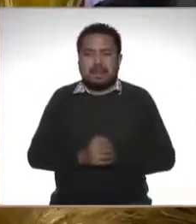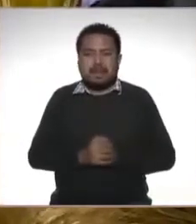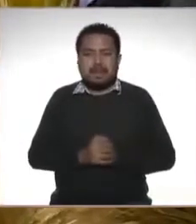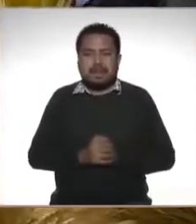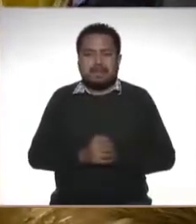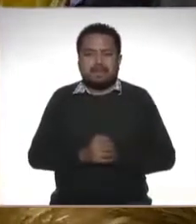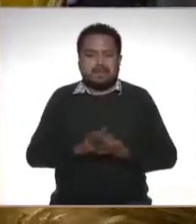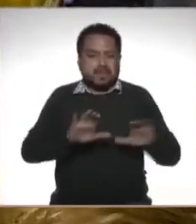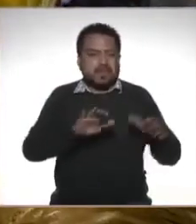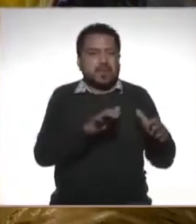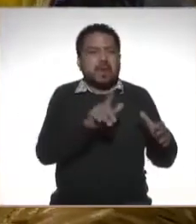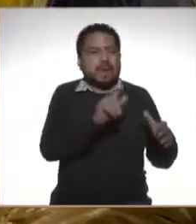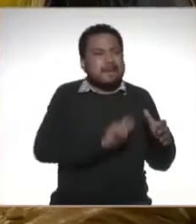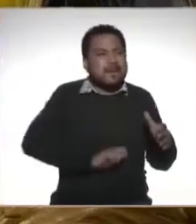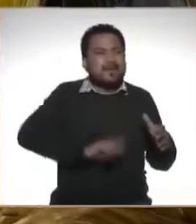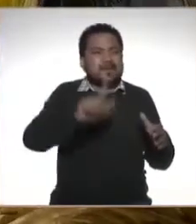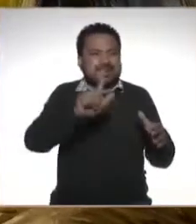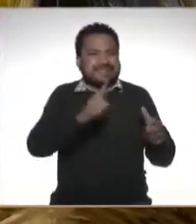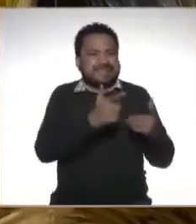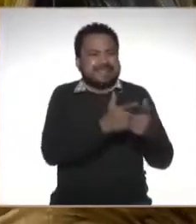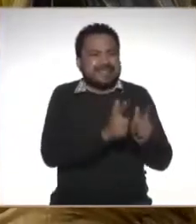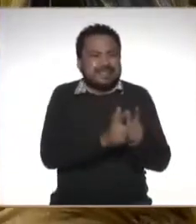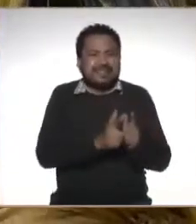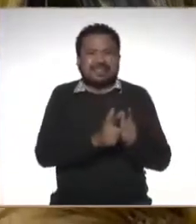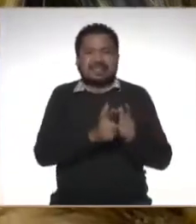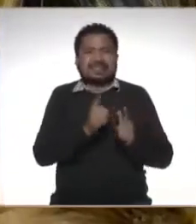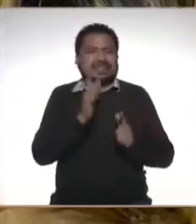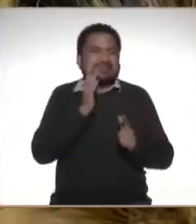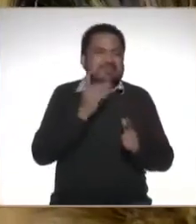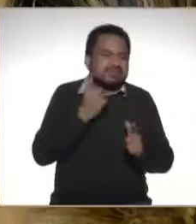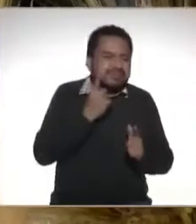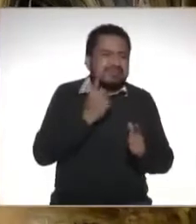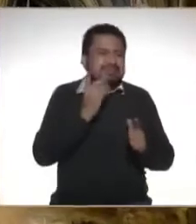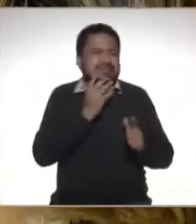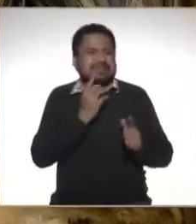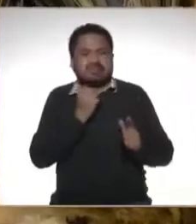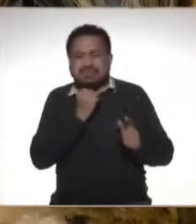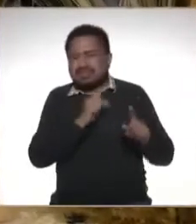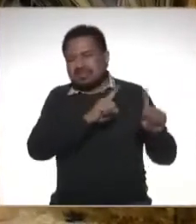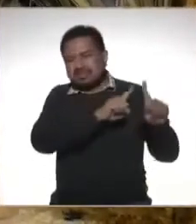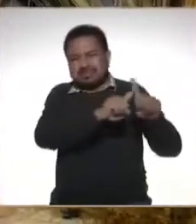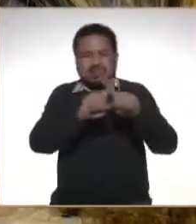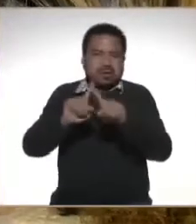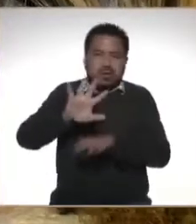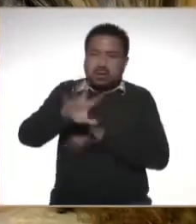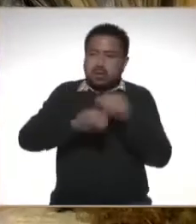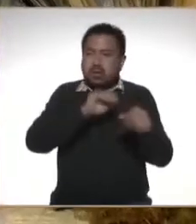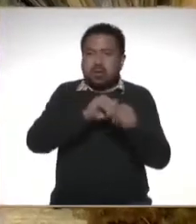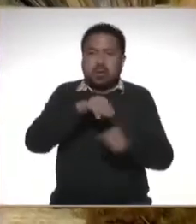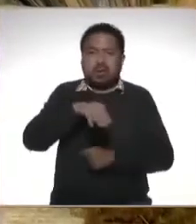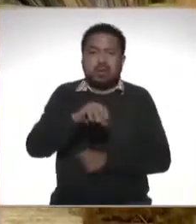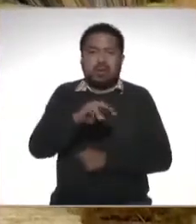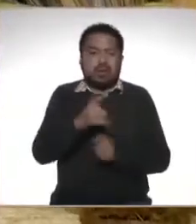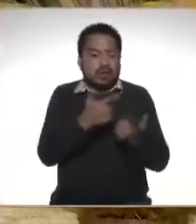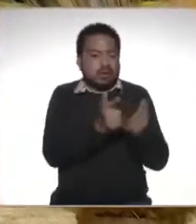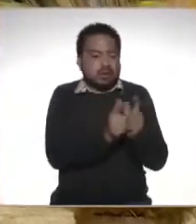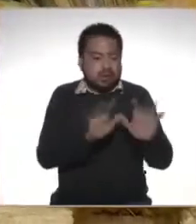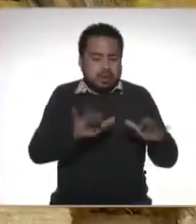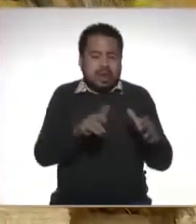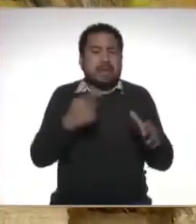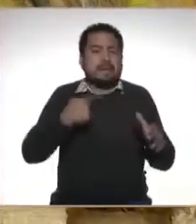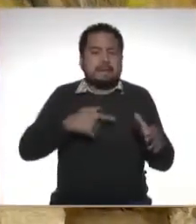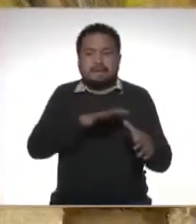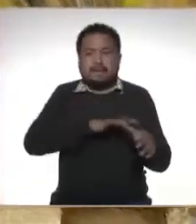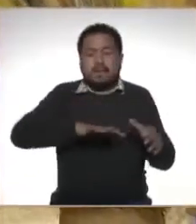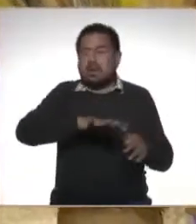los colegios de profesionistas las cámaras todos esos son personas morales entonces esas personas morales son la agrupación de personas que